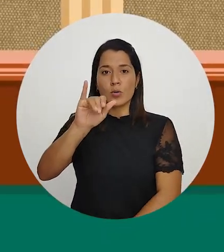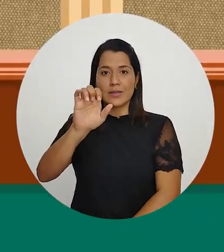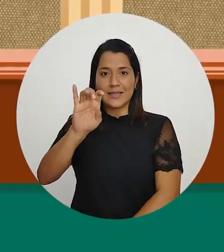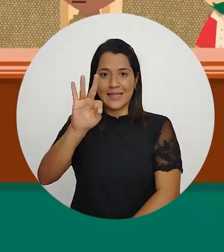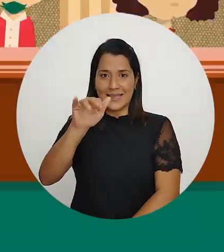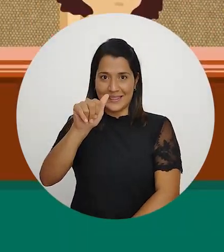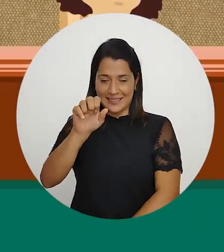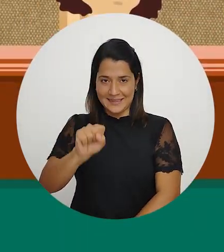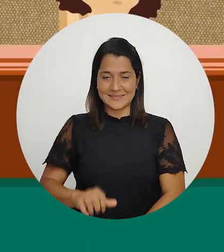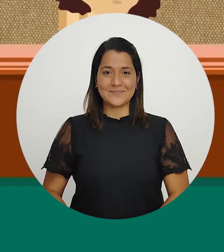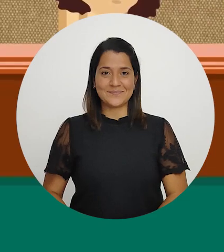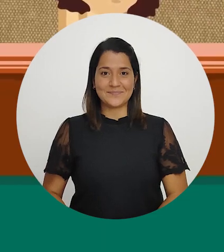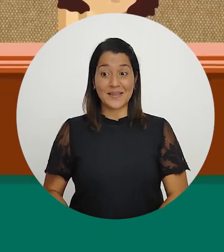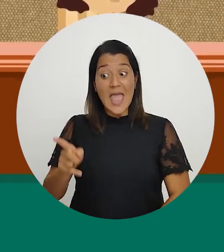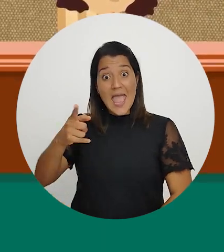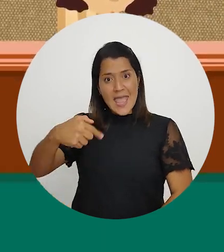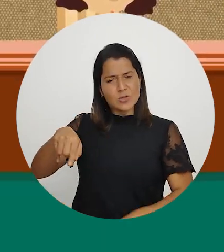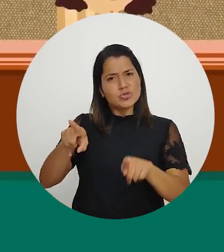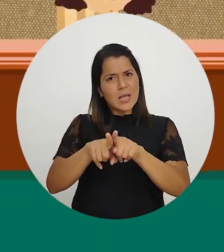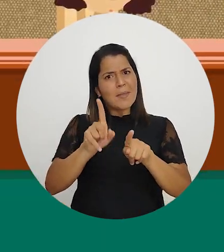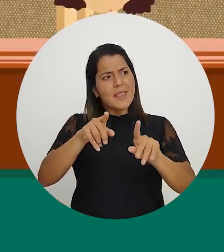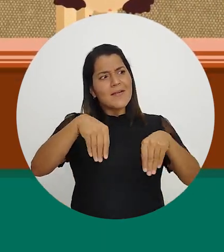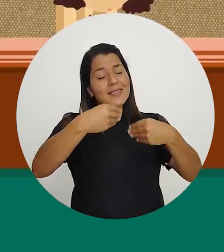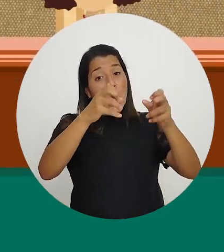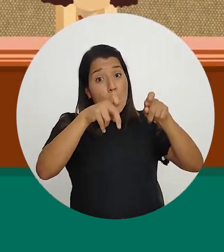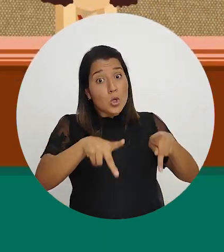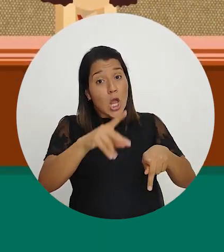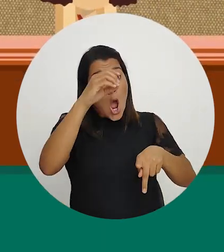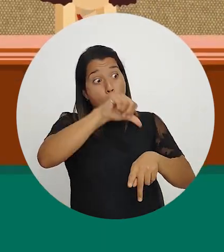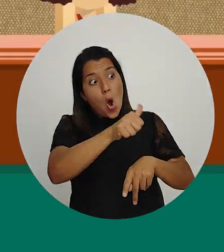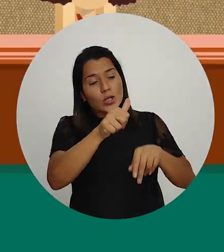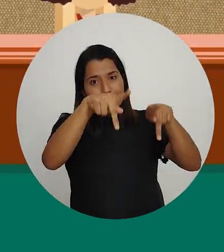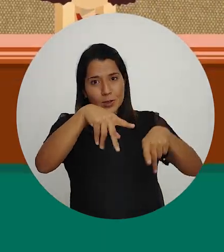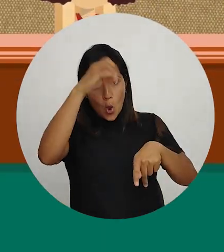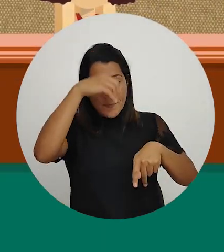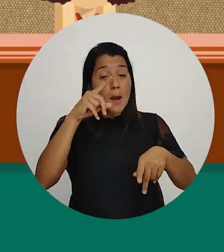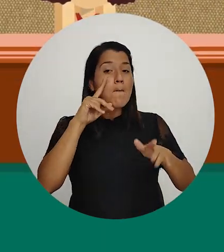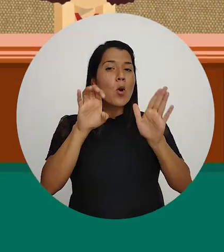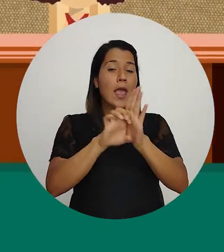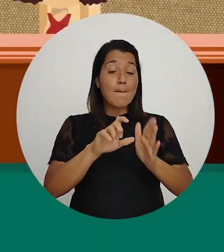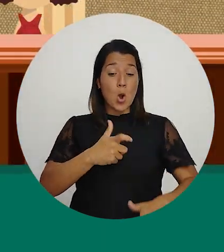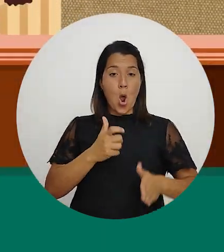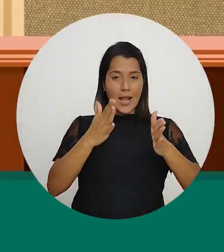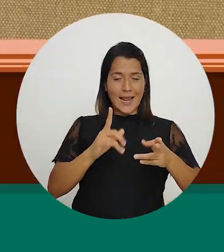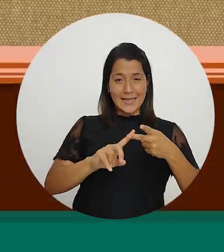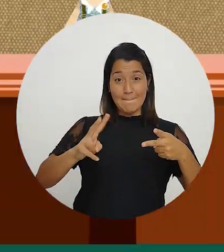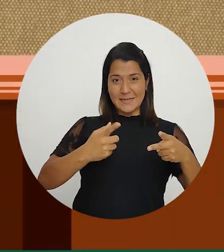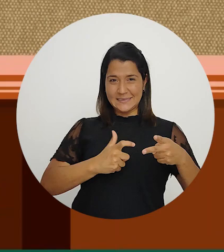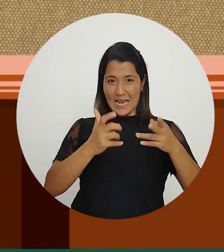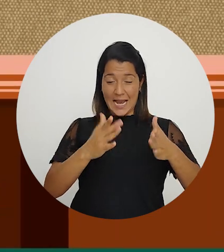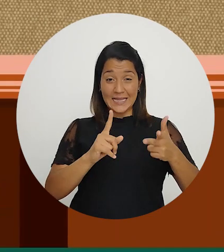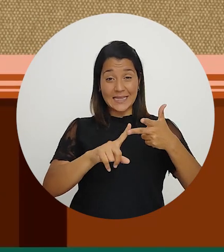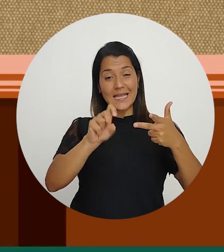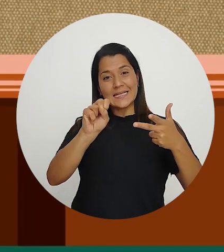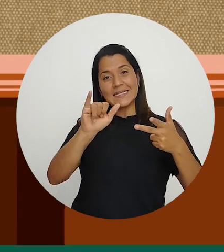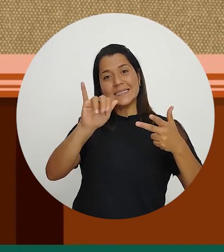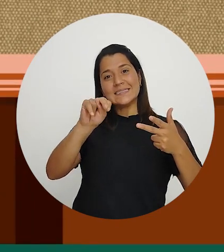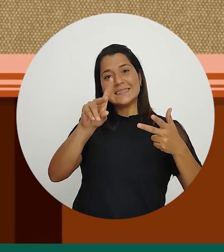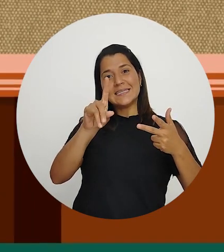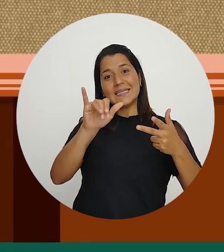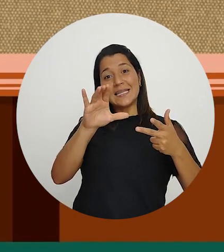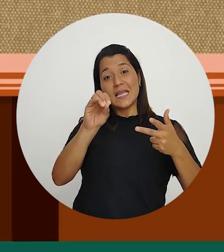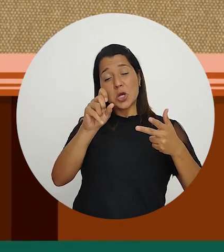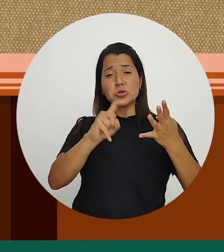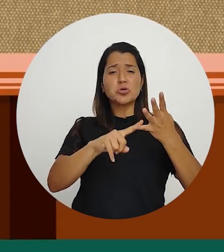dietas. Y deben dar voz a otros asistentes como la alcaldía, vicealcaldía, síndicos